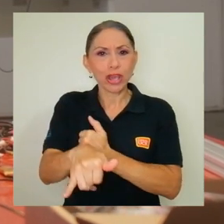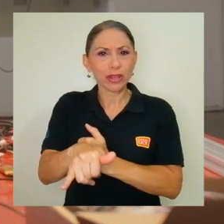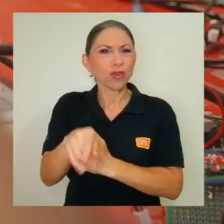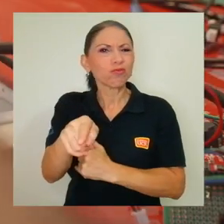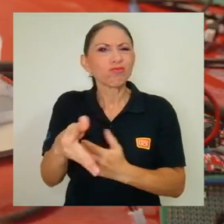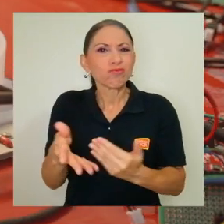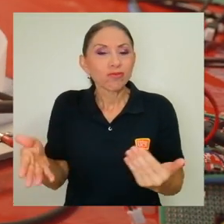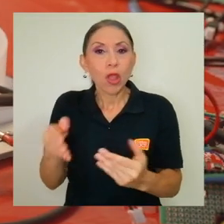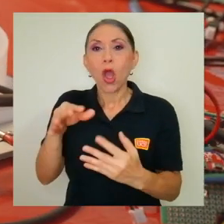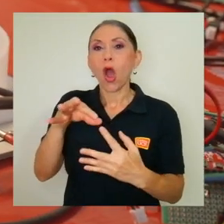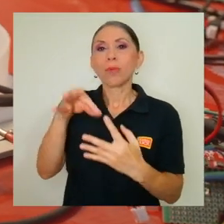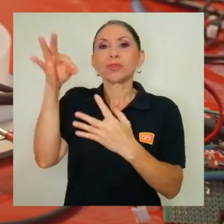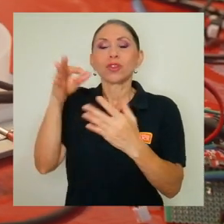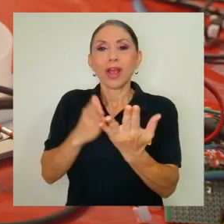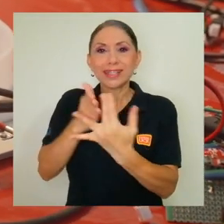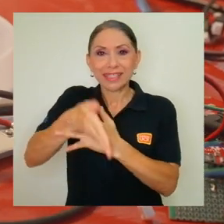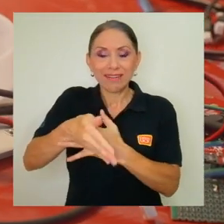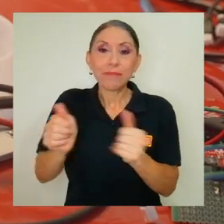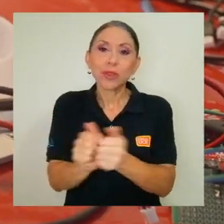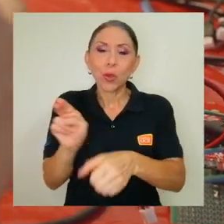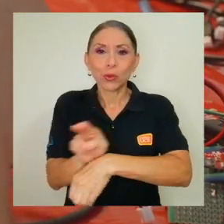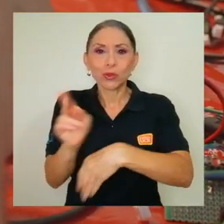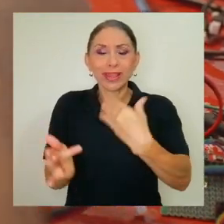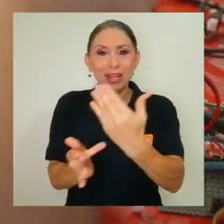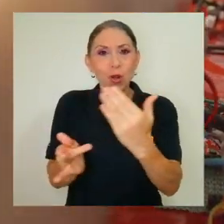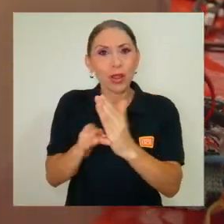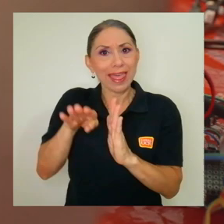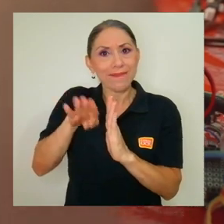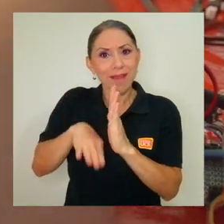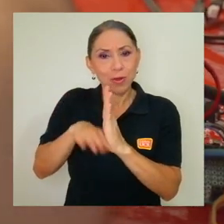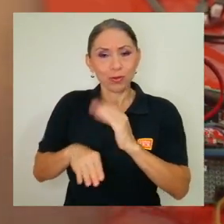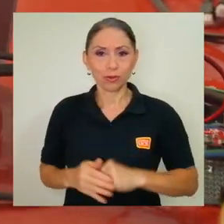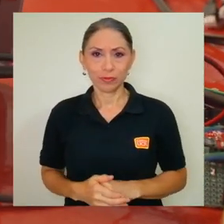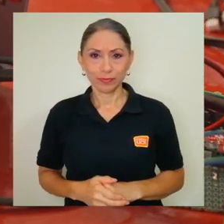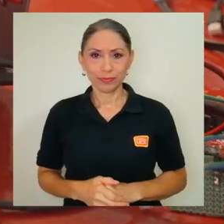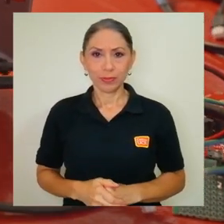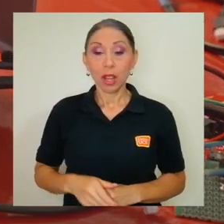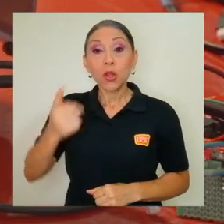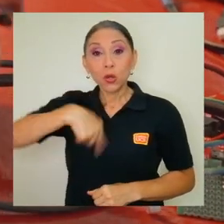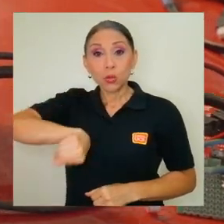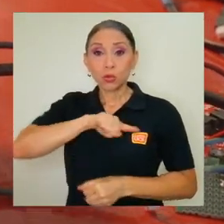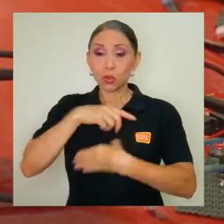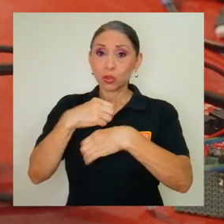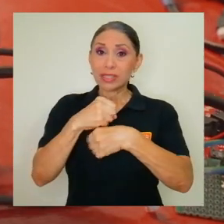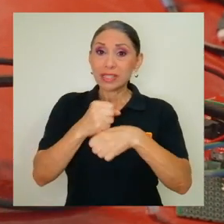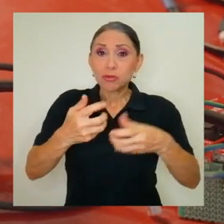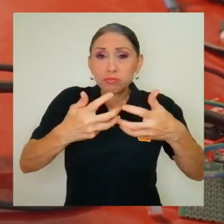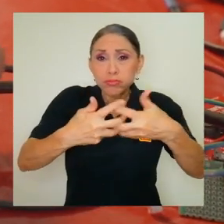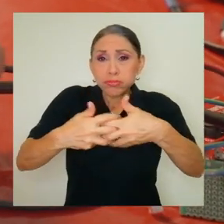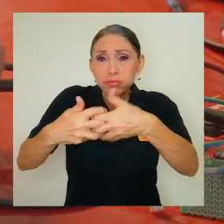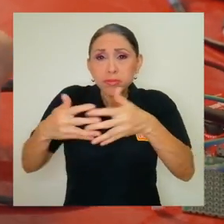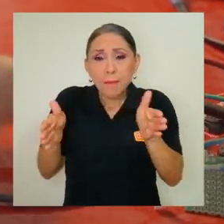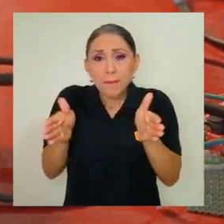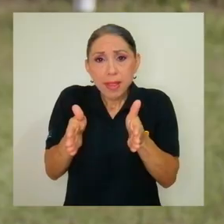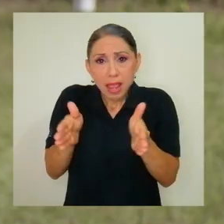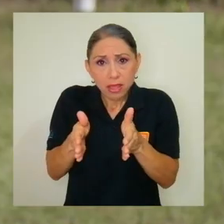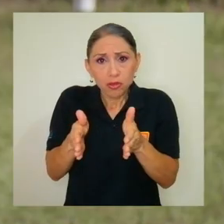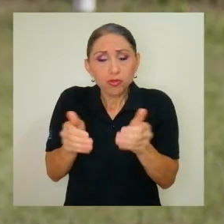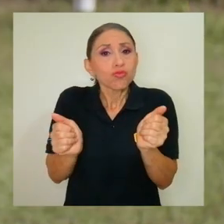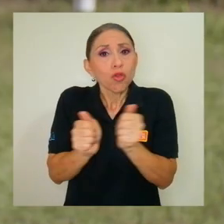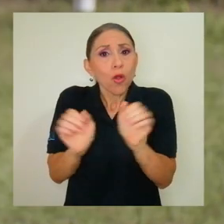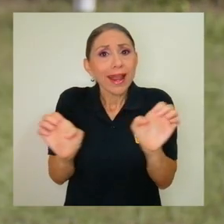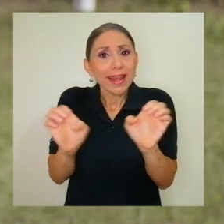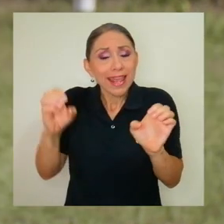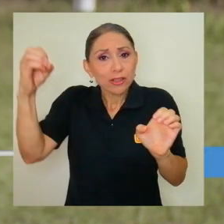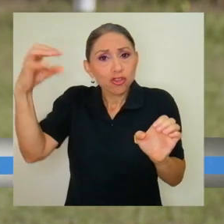proyecto, que es ser una opción accesible y con uso de tecnología de bajo costo. Entonces nosotros hicimos aparatos pequeños que se